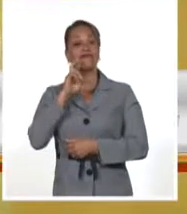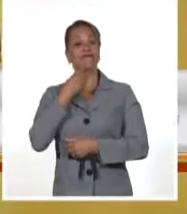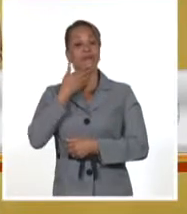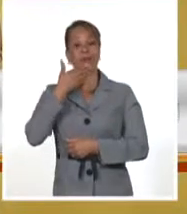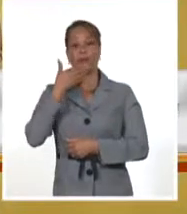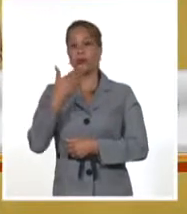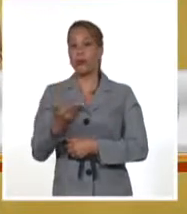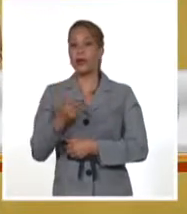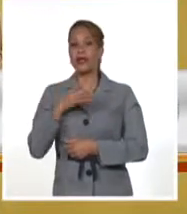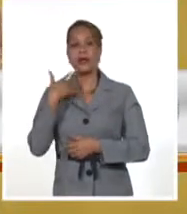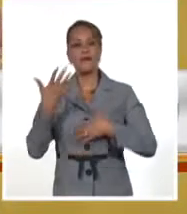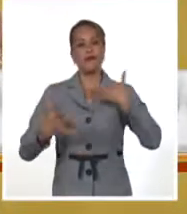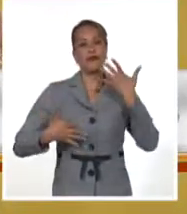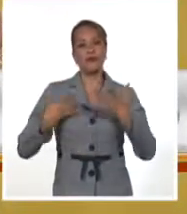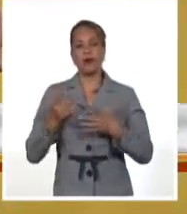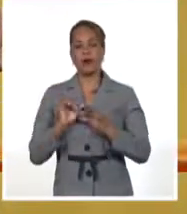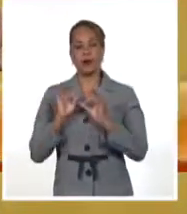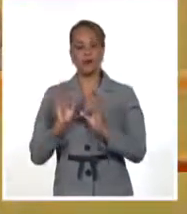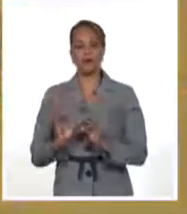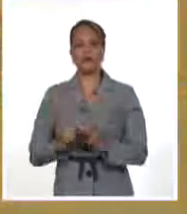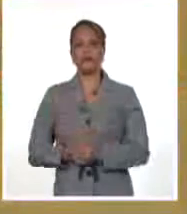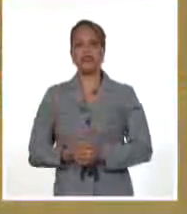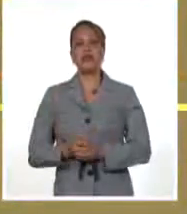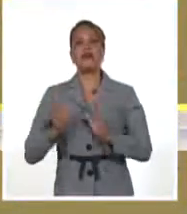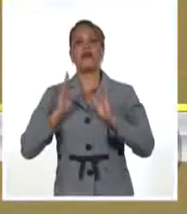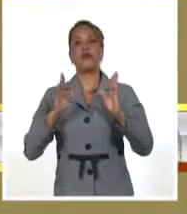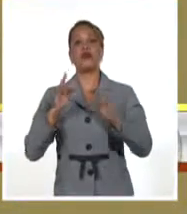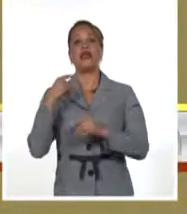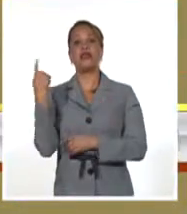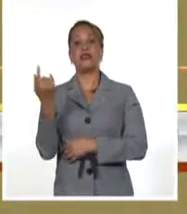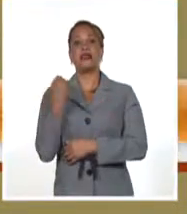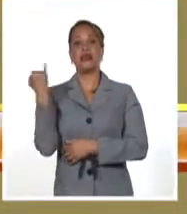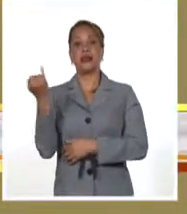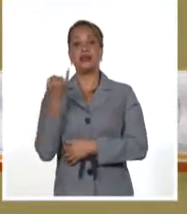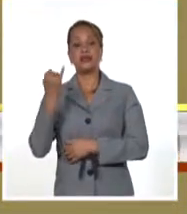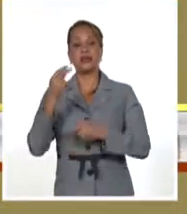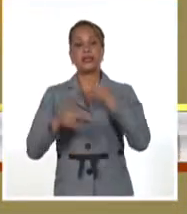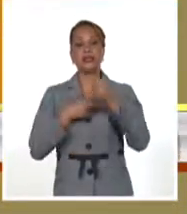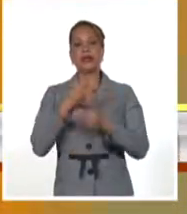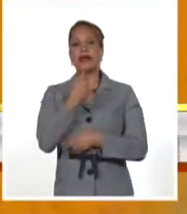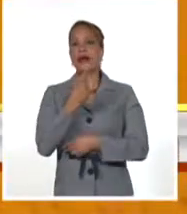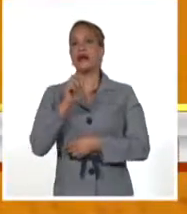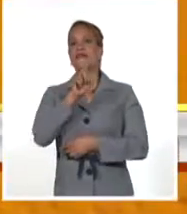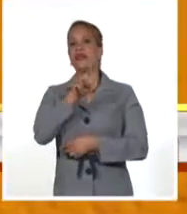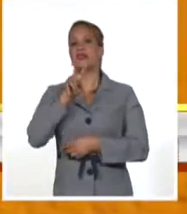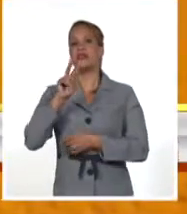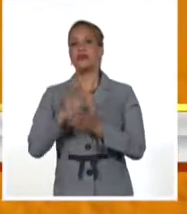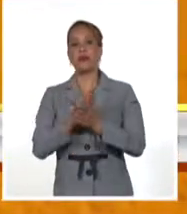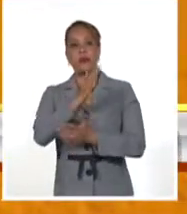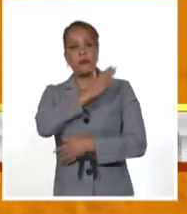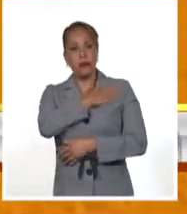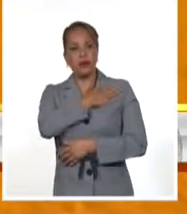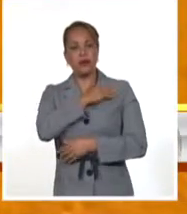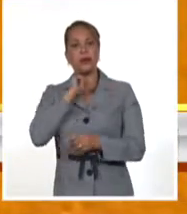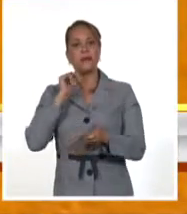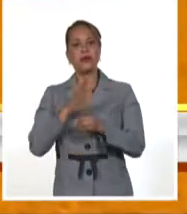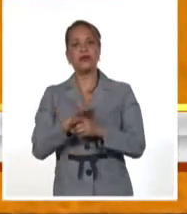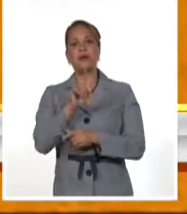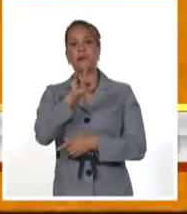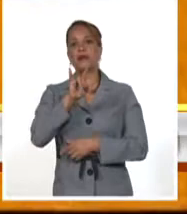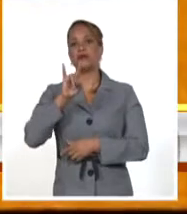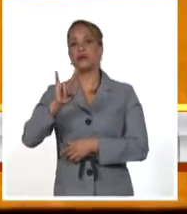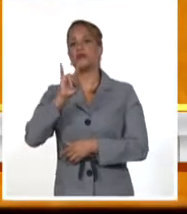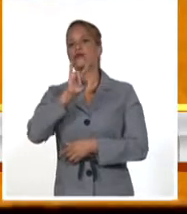motivadoras y bellas. La Jornada Internacional, que se celebra cada 21 de marzo, fue instaurada en 1999